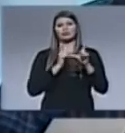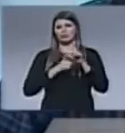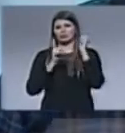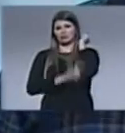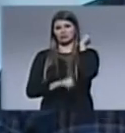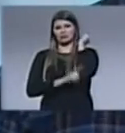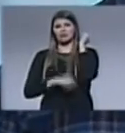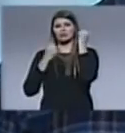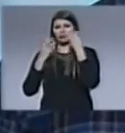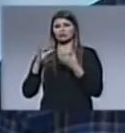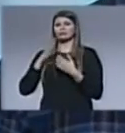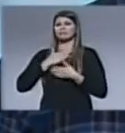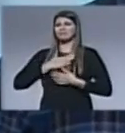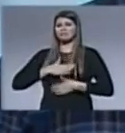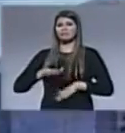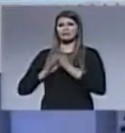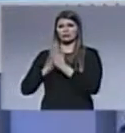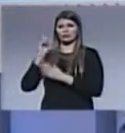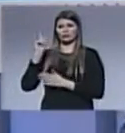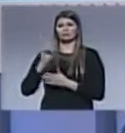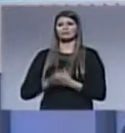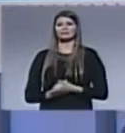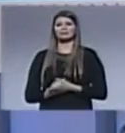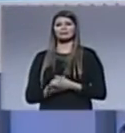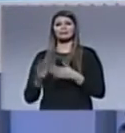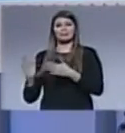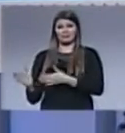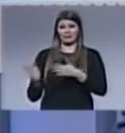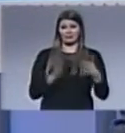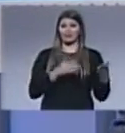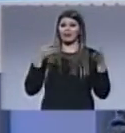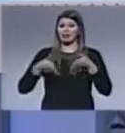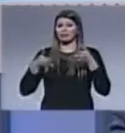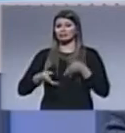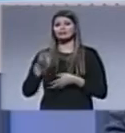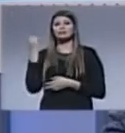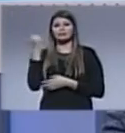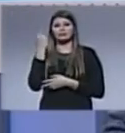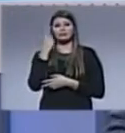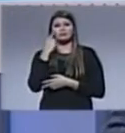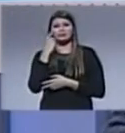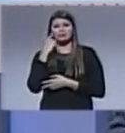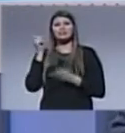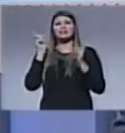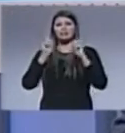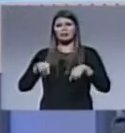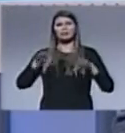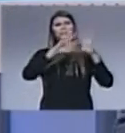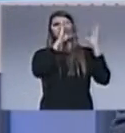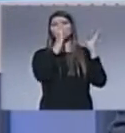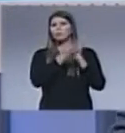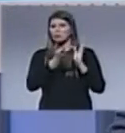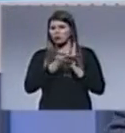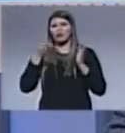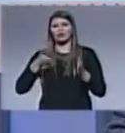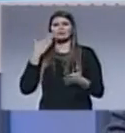en ese tiempo descansamos en Dios. Y ahora es momento de conocer qué es lo que está pasando alrededor del mundo con